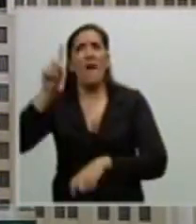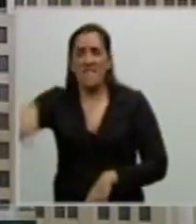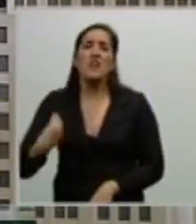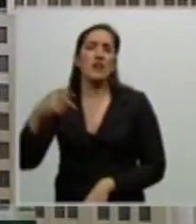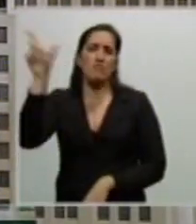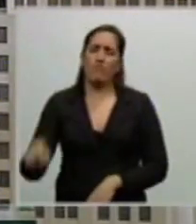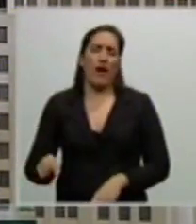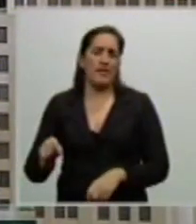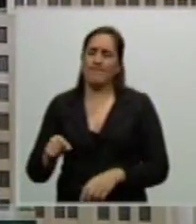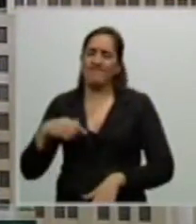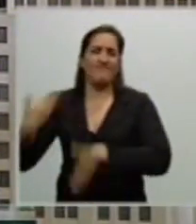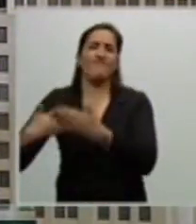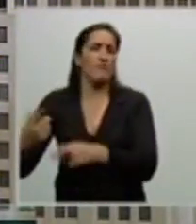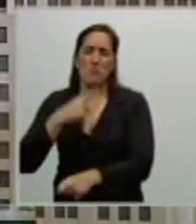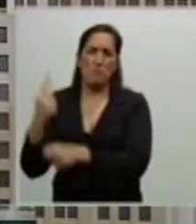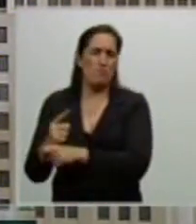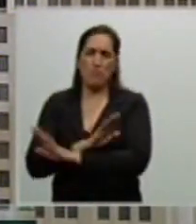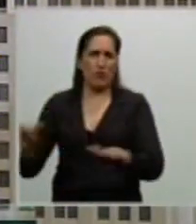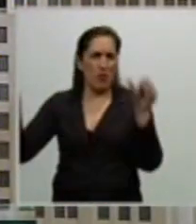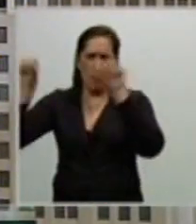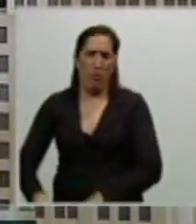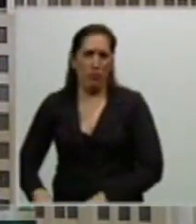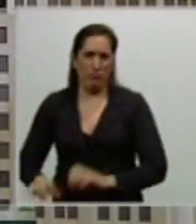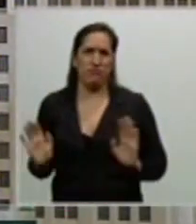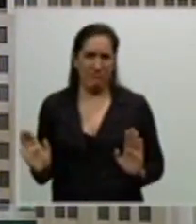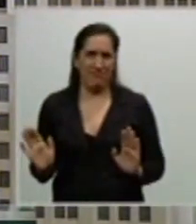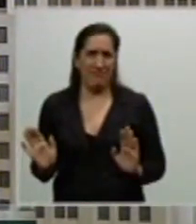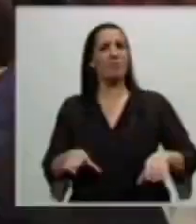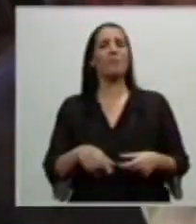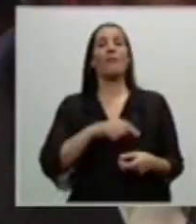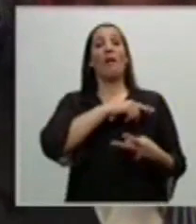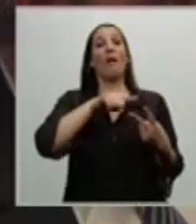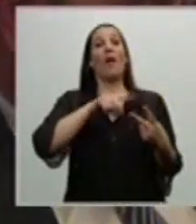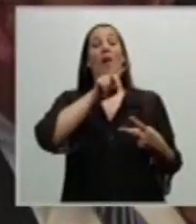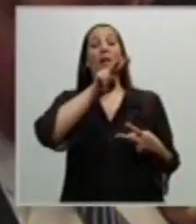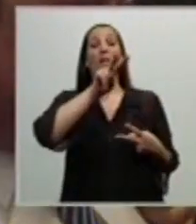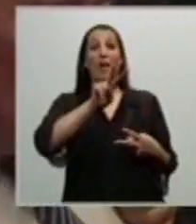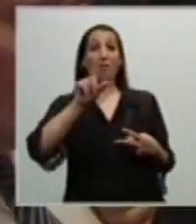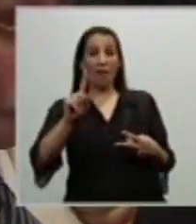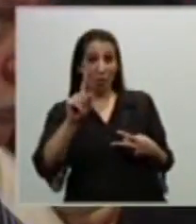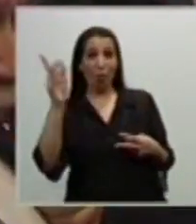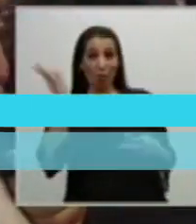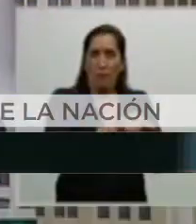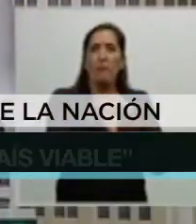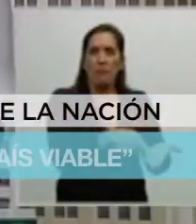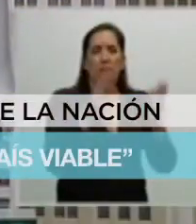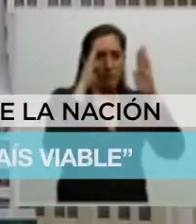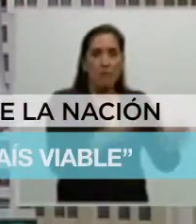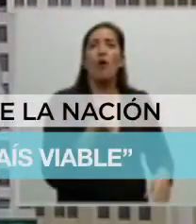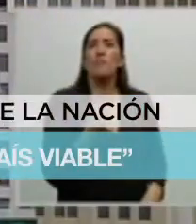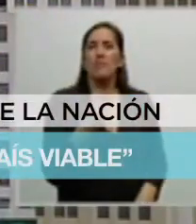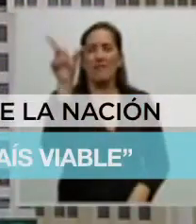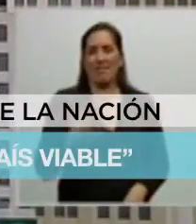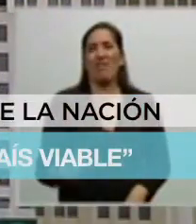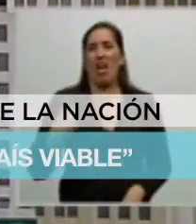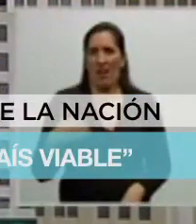ahí está el raro de los nudos de la cuestión. Saben que si hay un país viable es la Argentina. Porque somos un